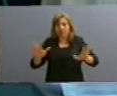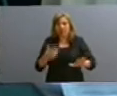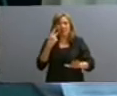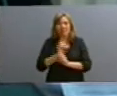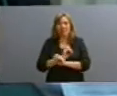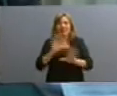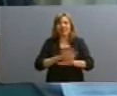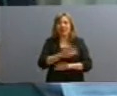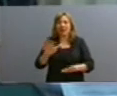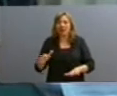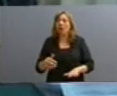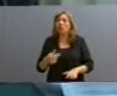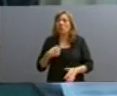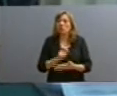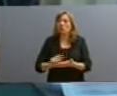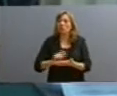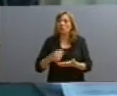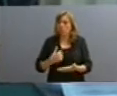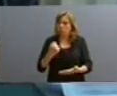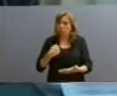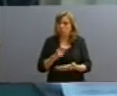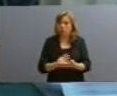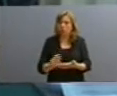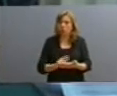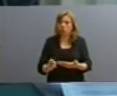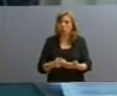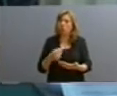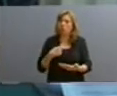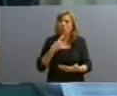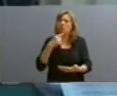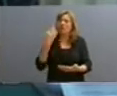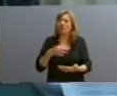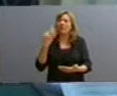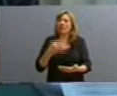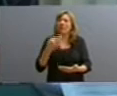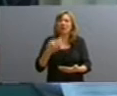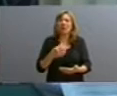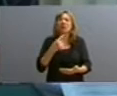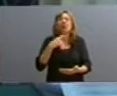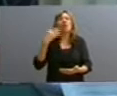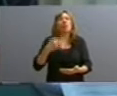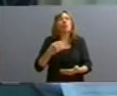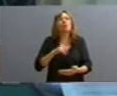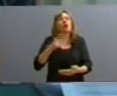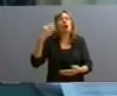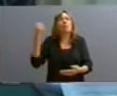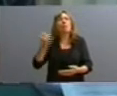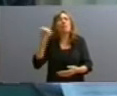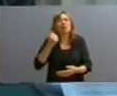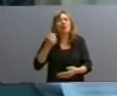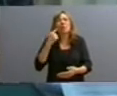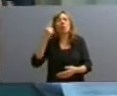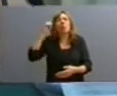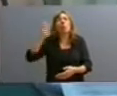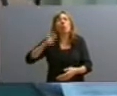Y tuve un dictamen muy duro donde sostuve que lo importante no era tener un juicio, lo importante era